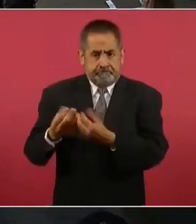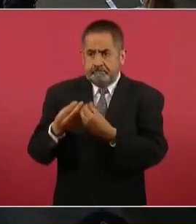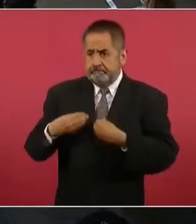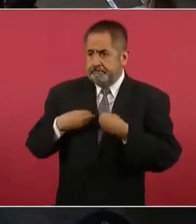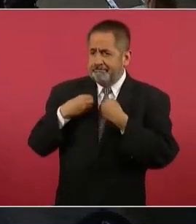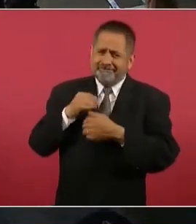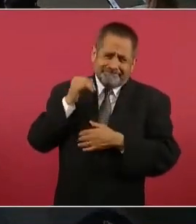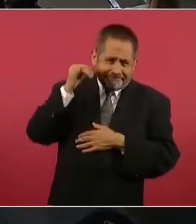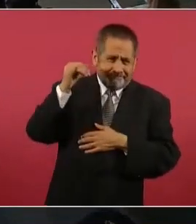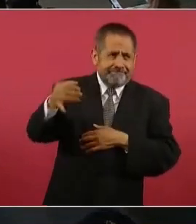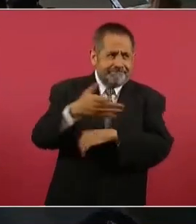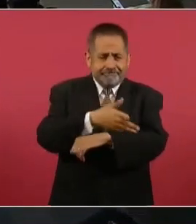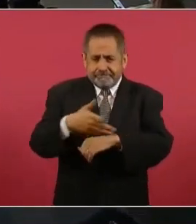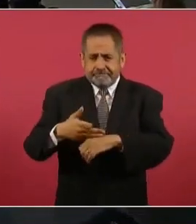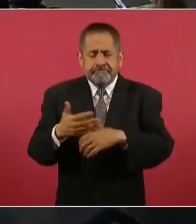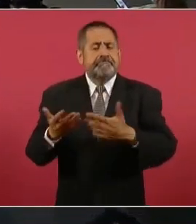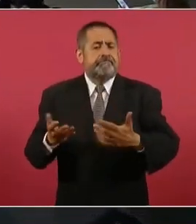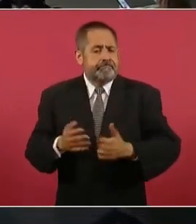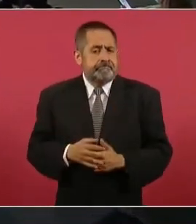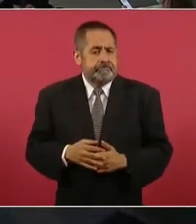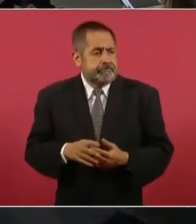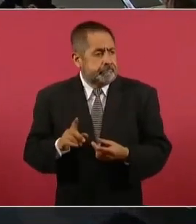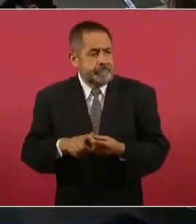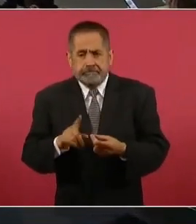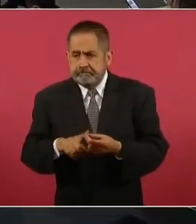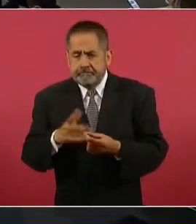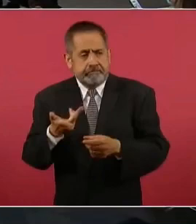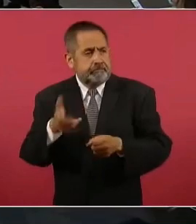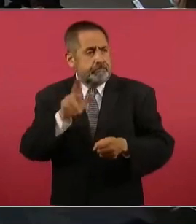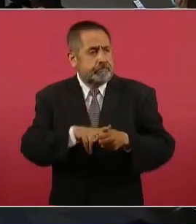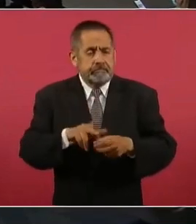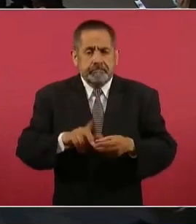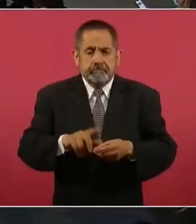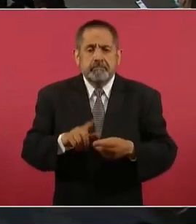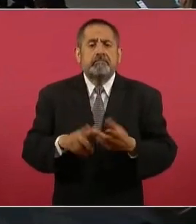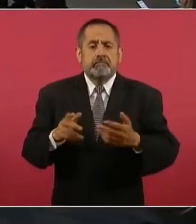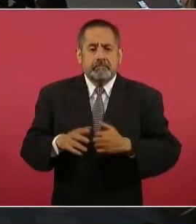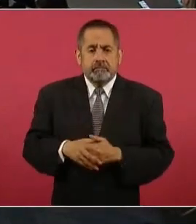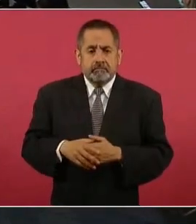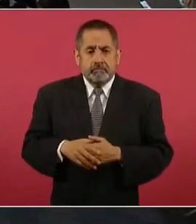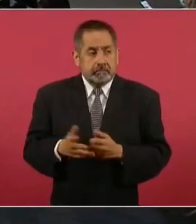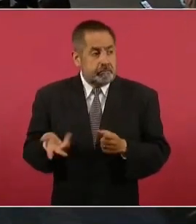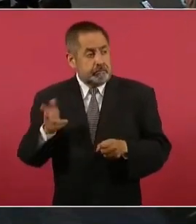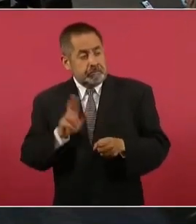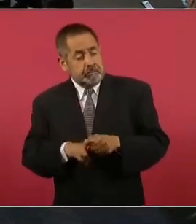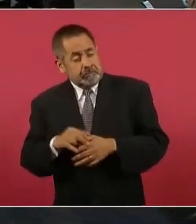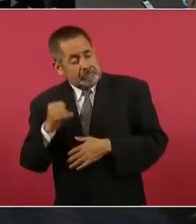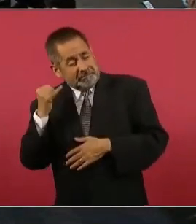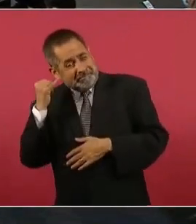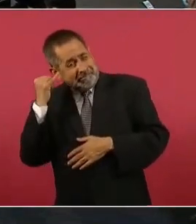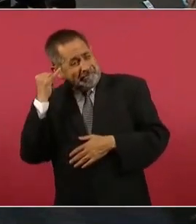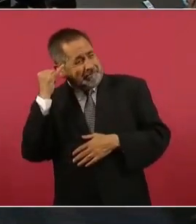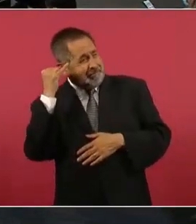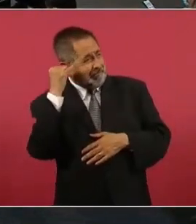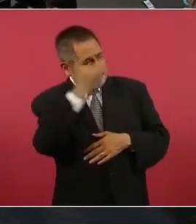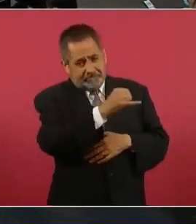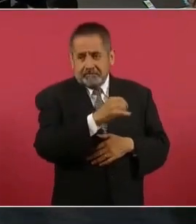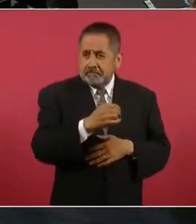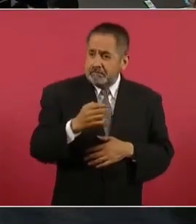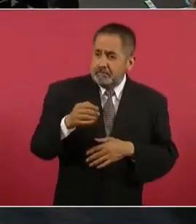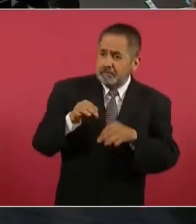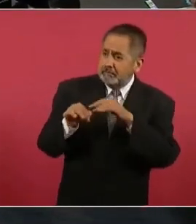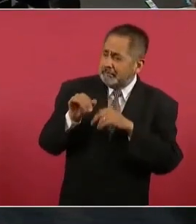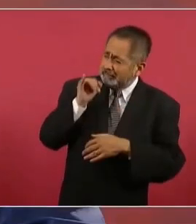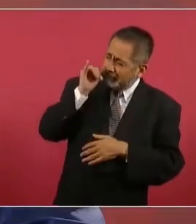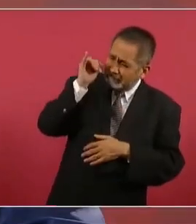donde se atienden si las clínicas están en las